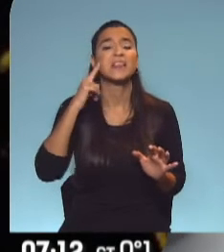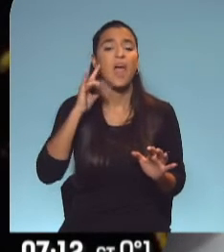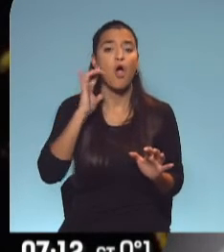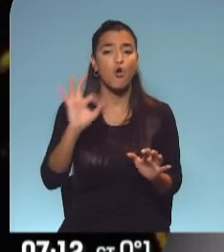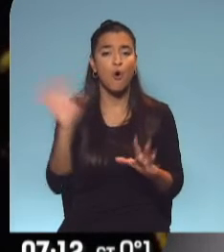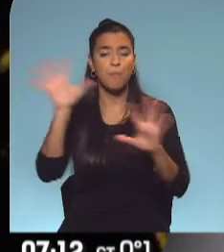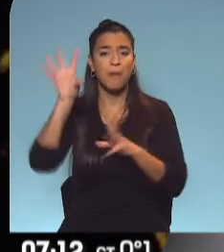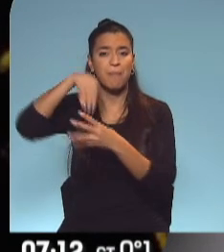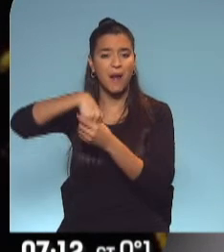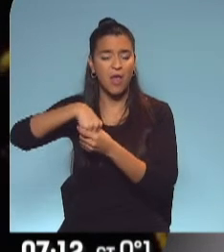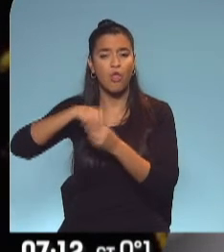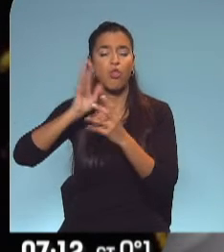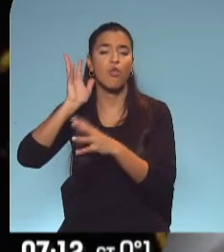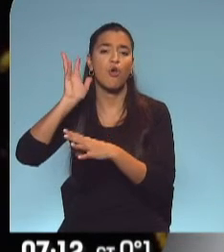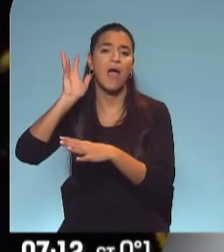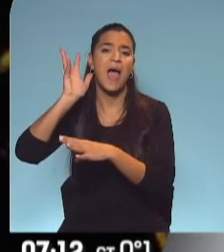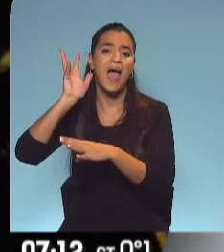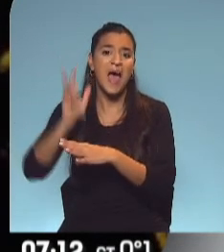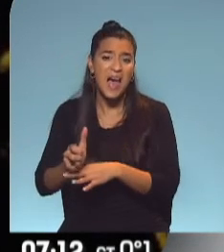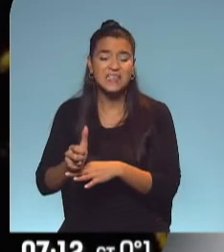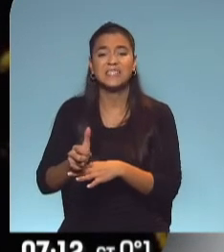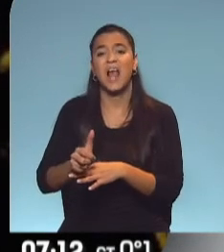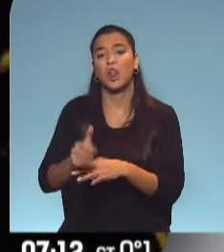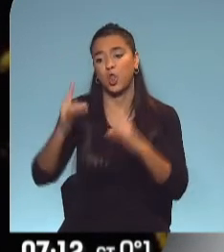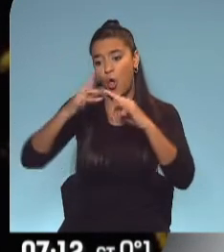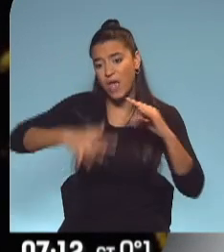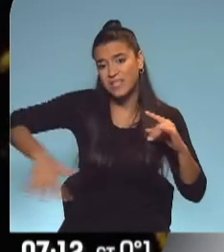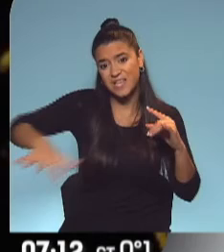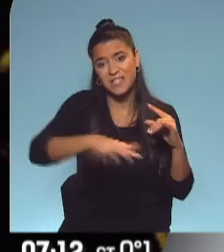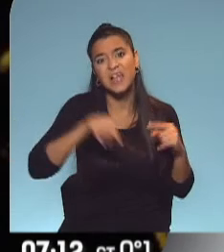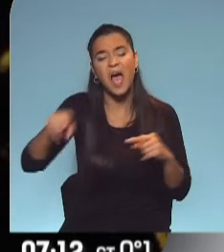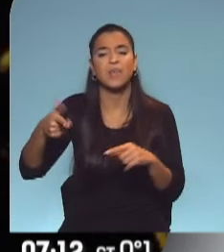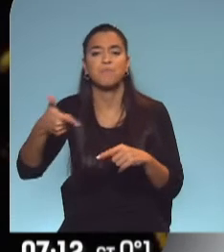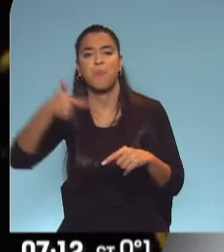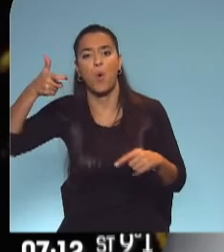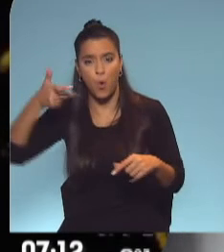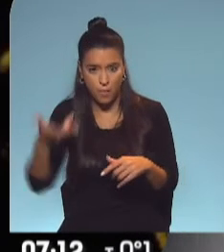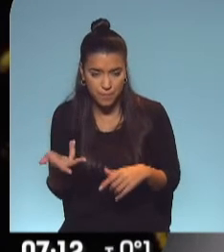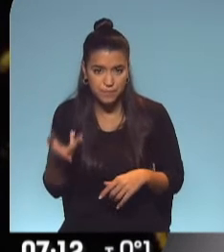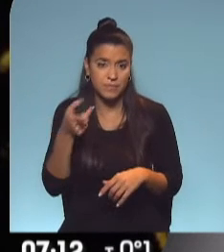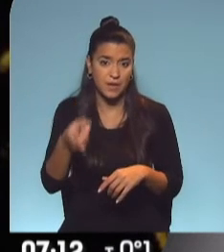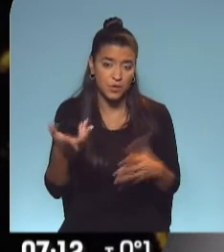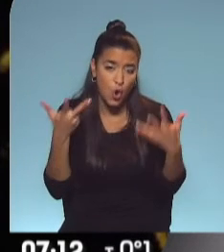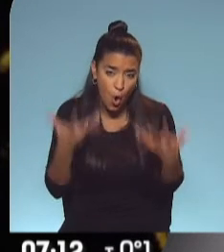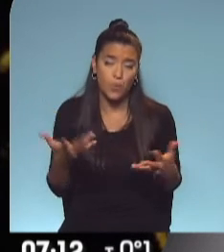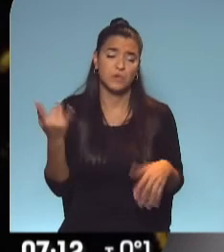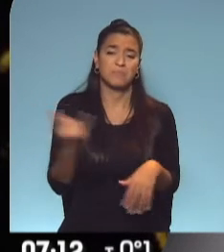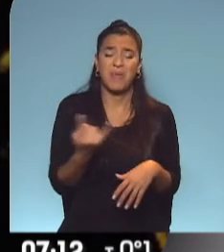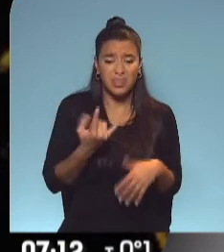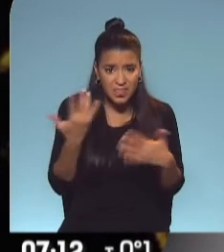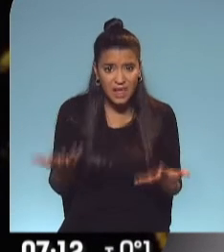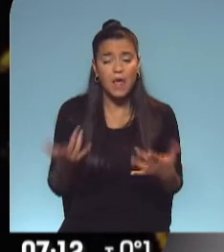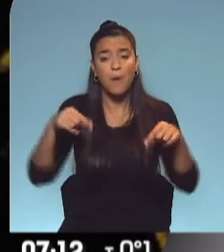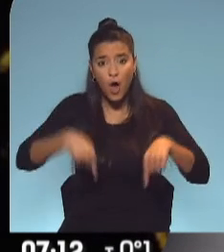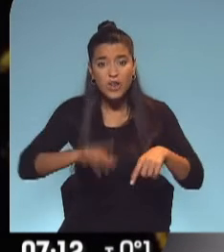participado del asalto a una estancia y que ahí había sido herido. Bueno, eso obviamente era mentira, pero